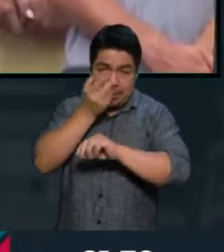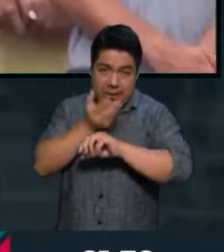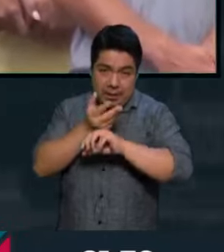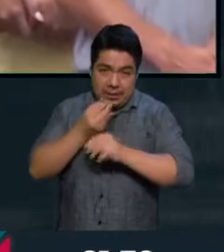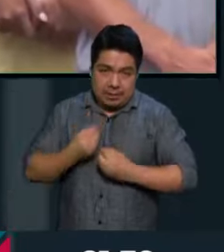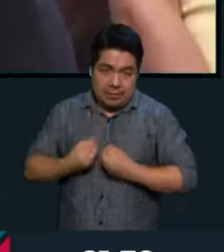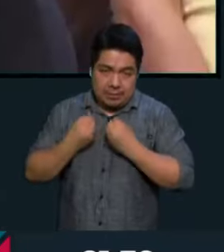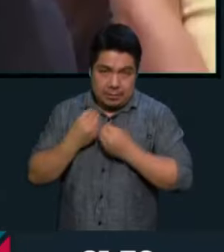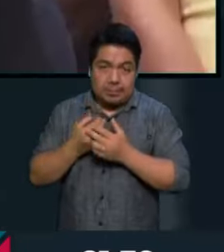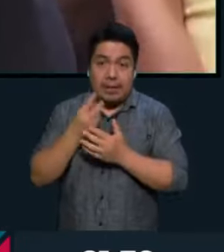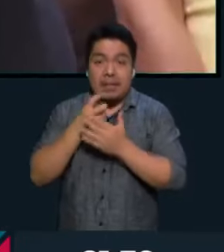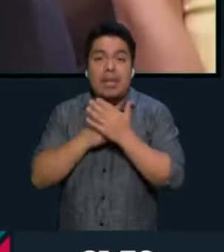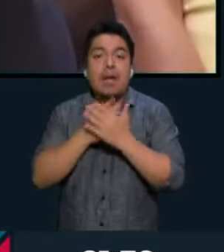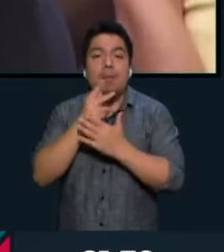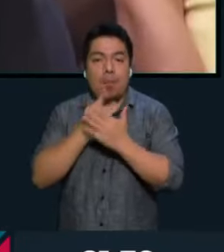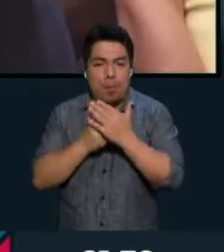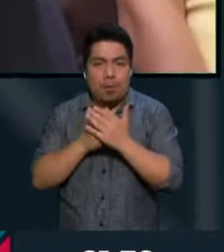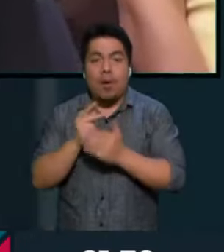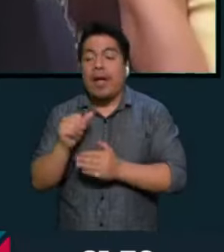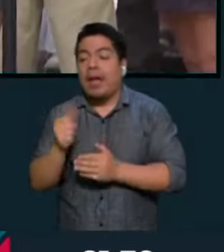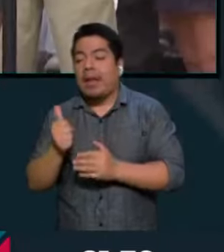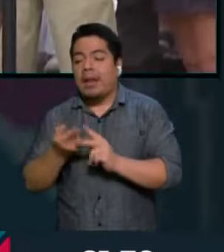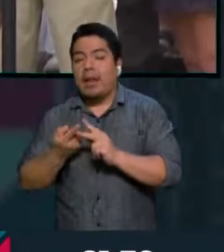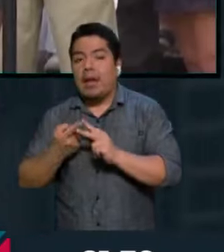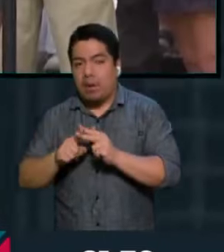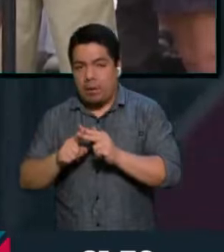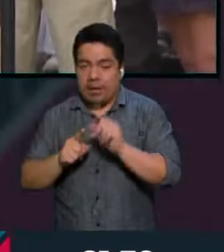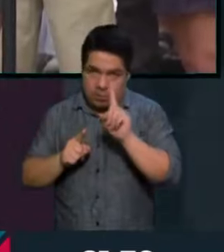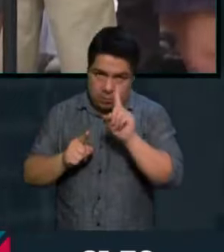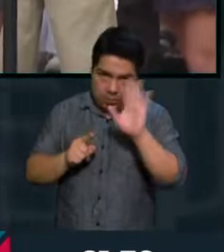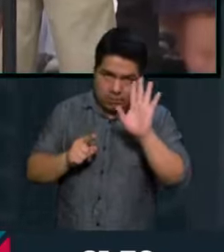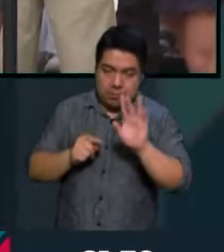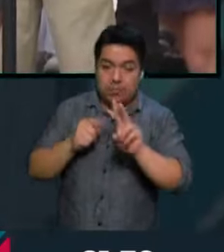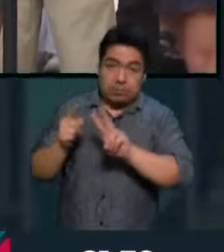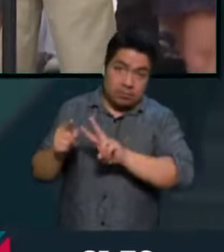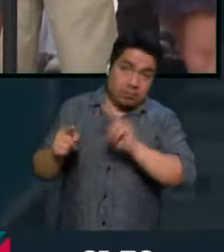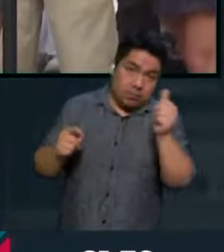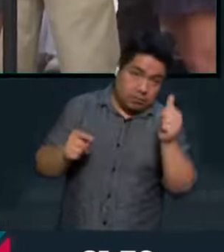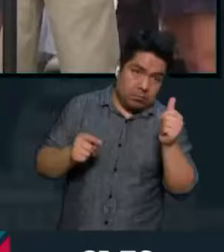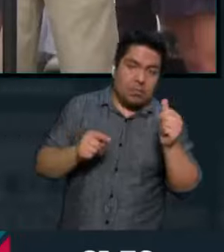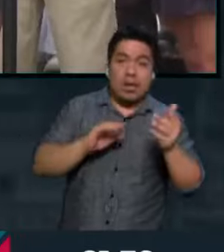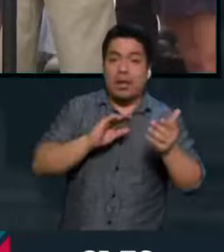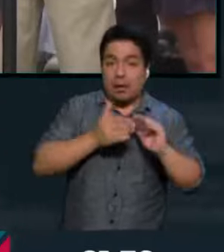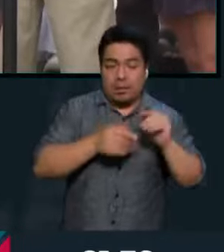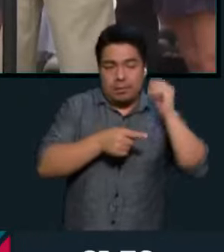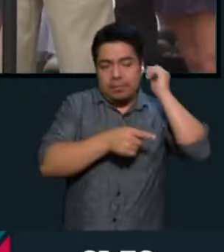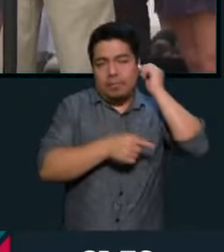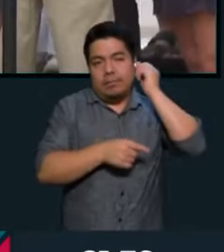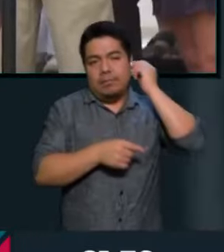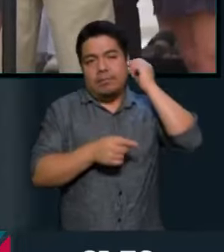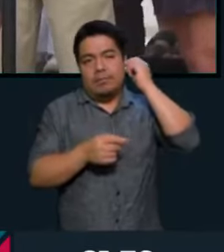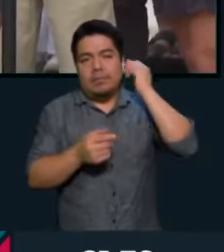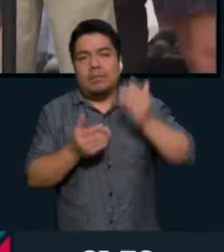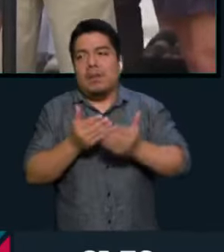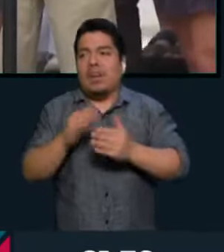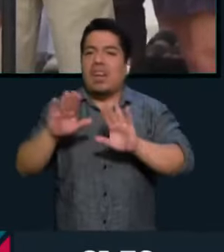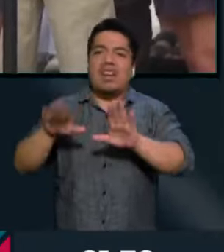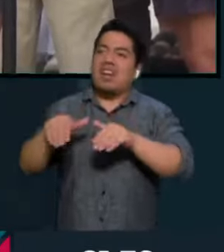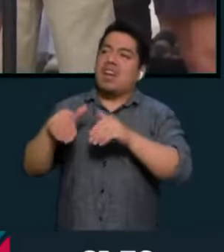ese programa se va a llevar a cabo ahora en agosto. Ese es un punto. Pero el otro tiene que ver con lo exterior.